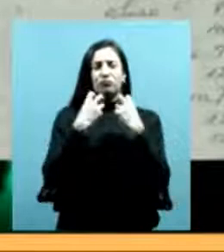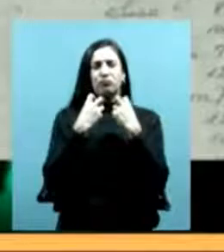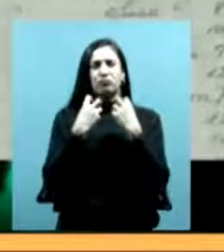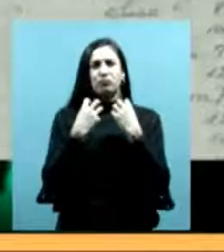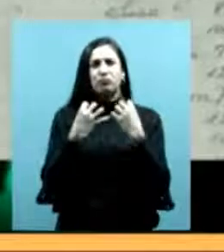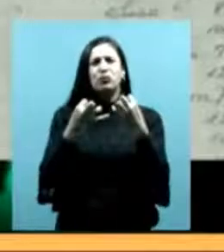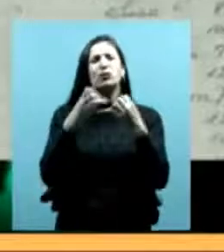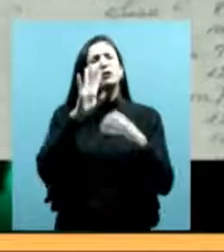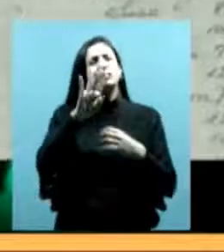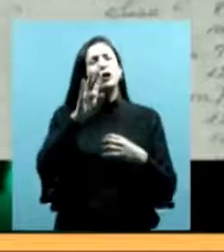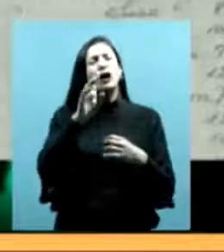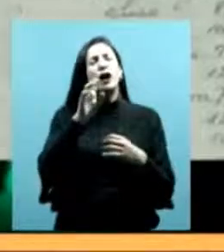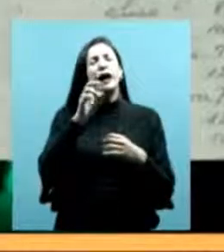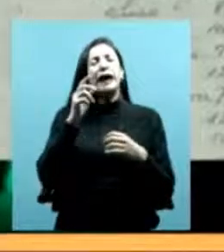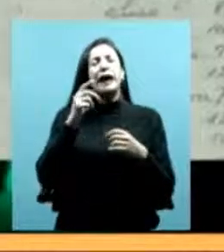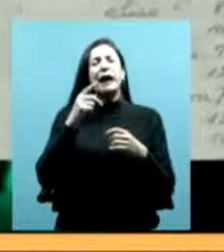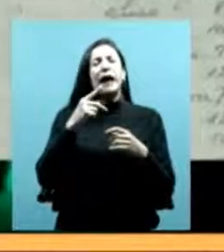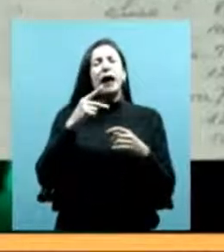siglo XIX,